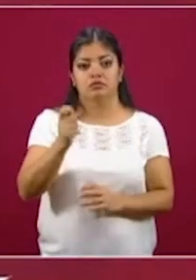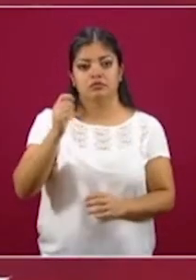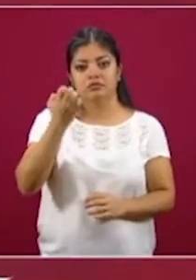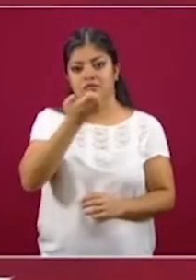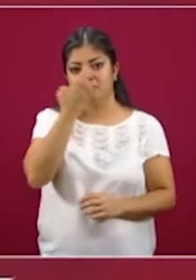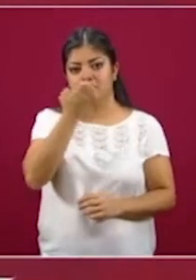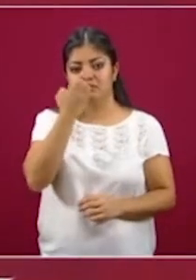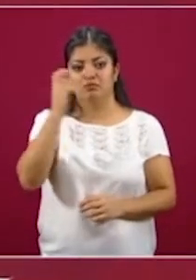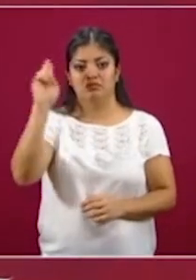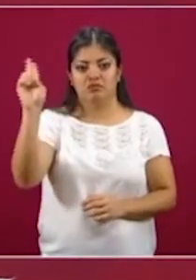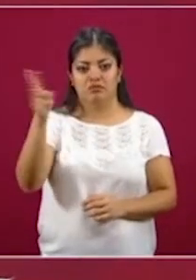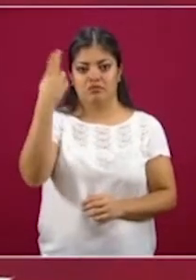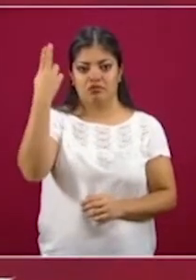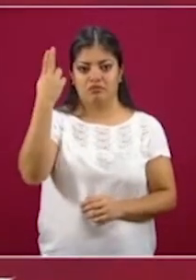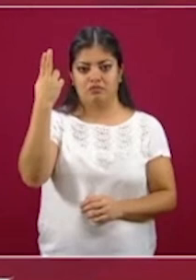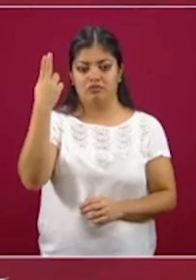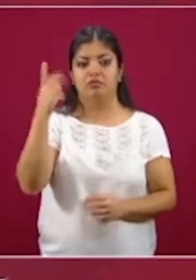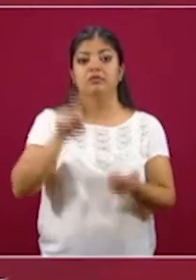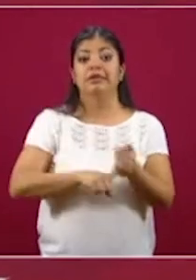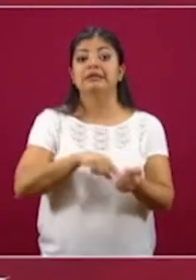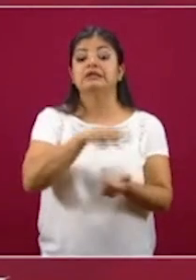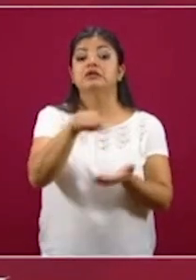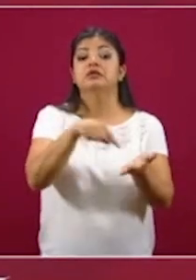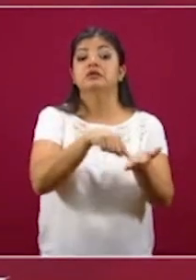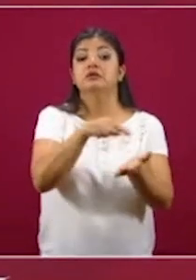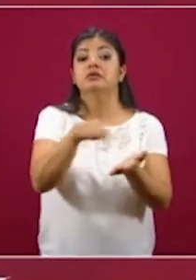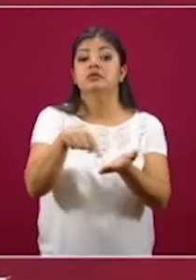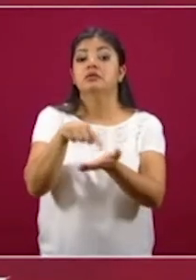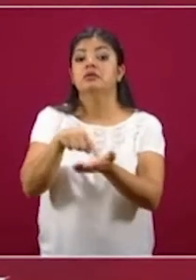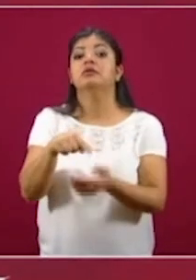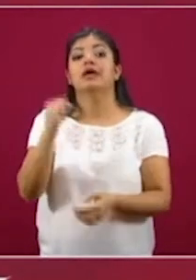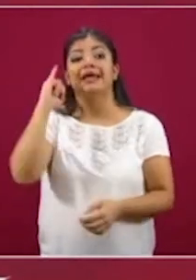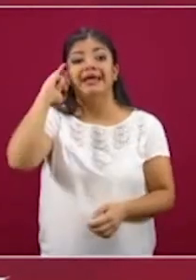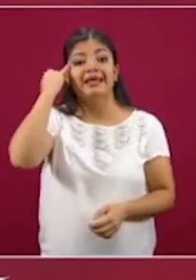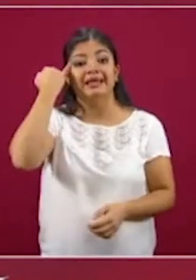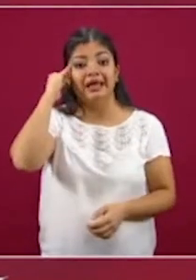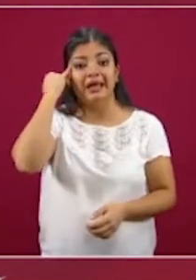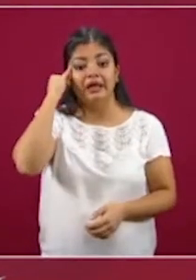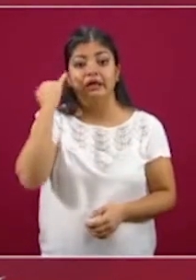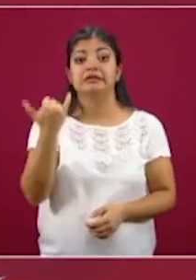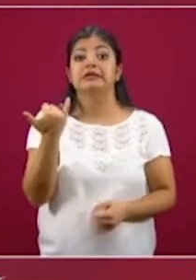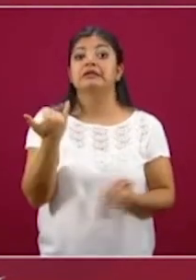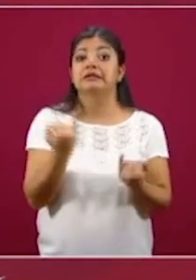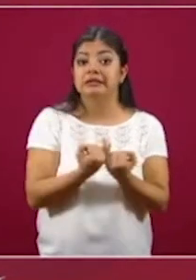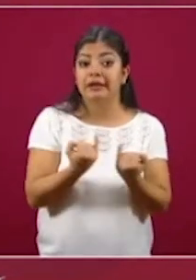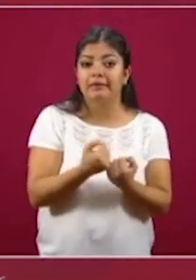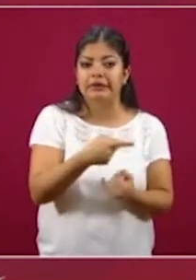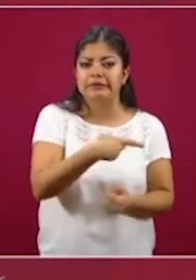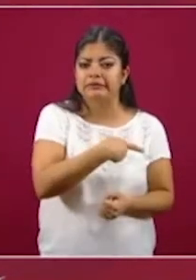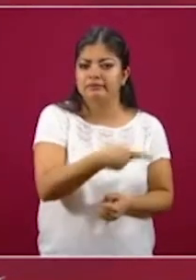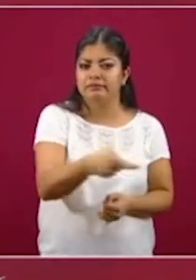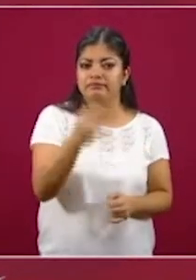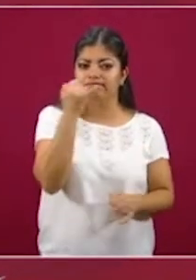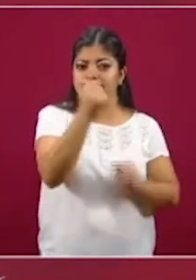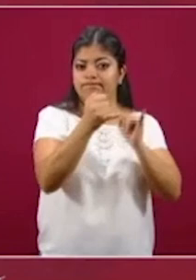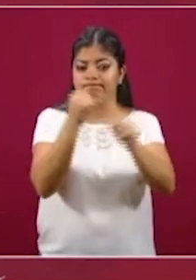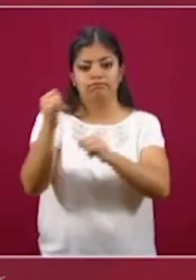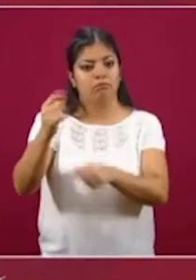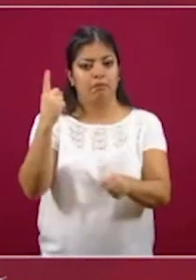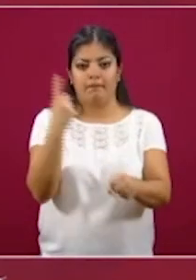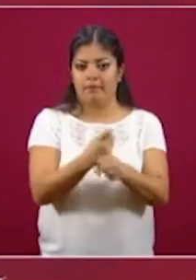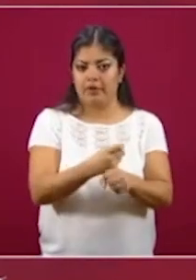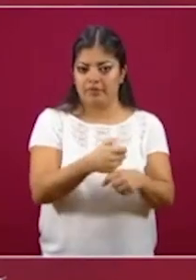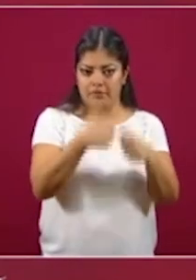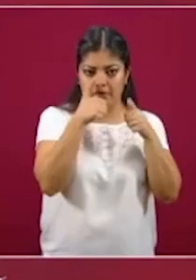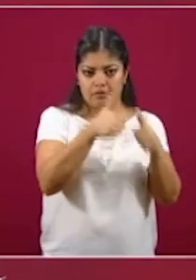superior en localidades indígenas y de alta y muy alta marginación prioritariamente.